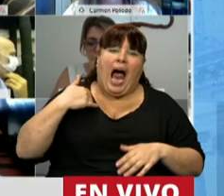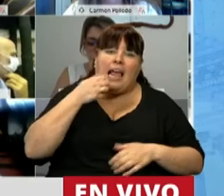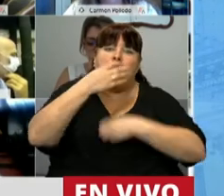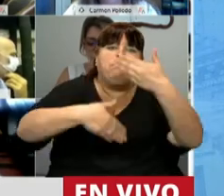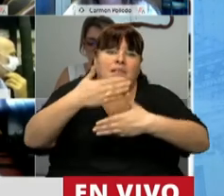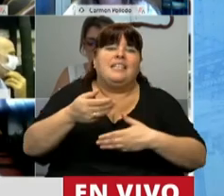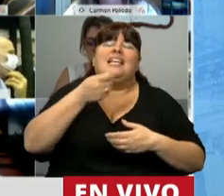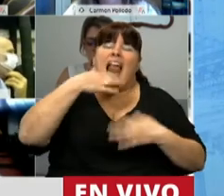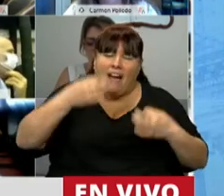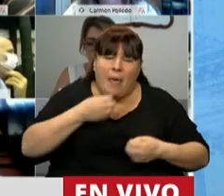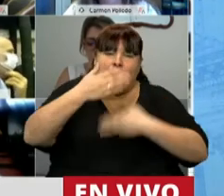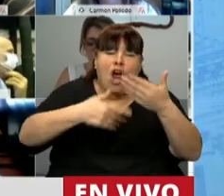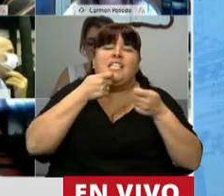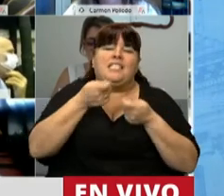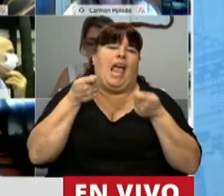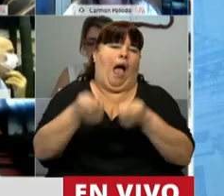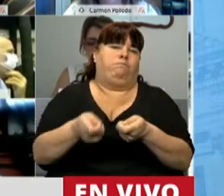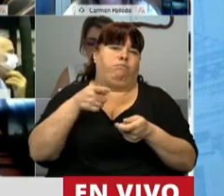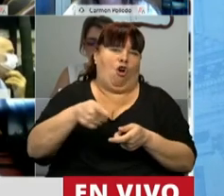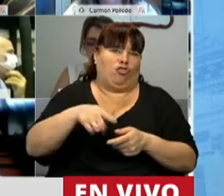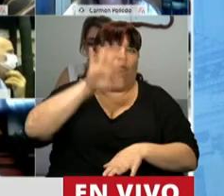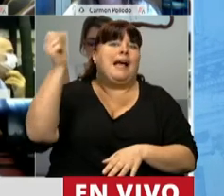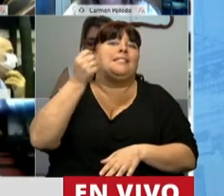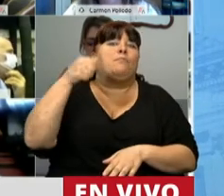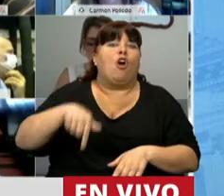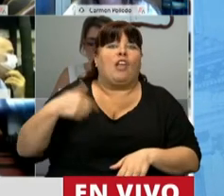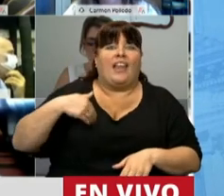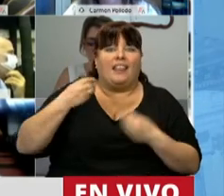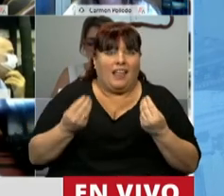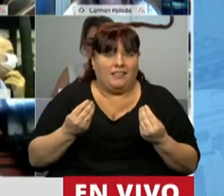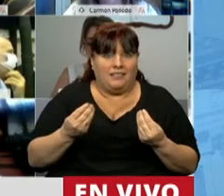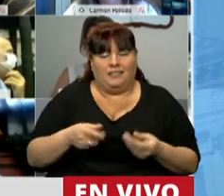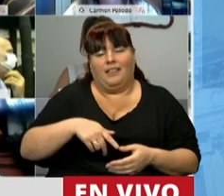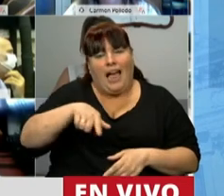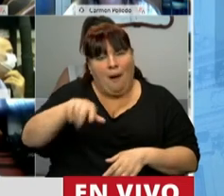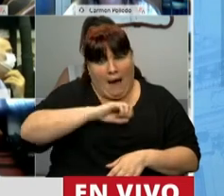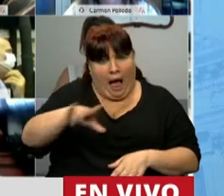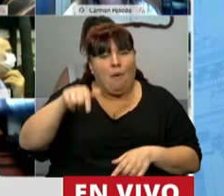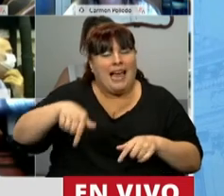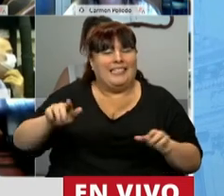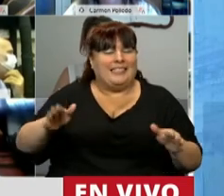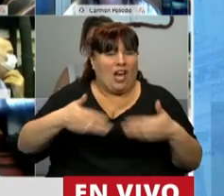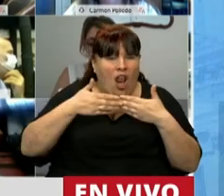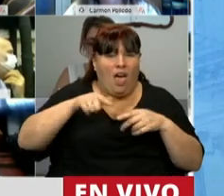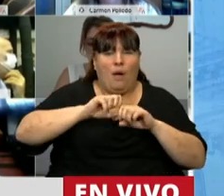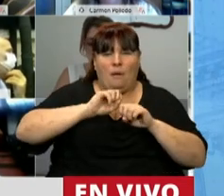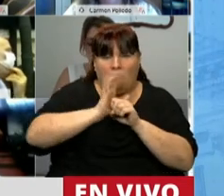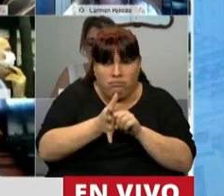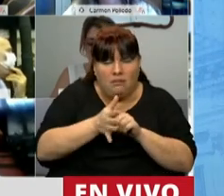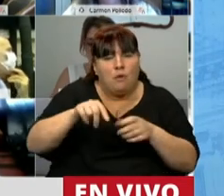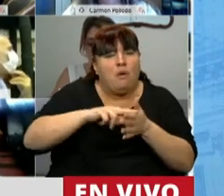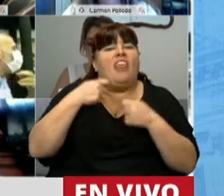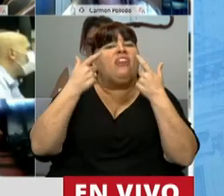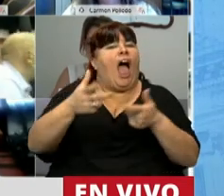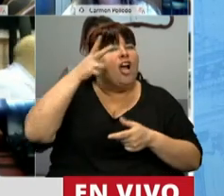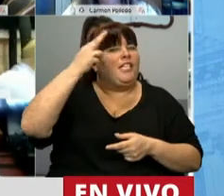grande realmente si acompañamos al sector más importante que tiene nuestro país y que en esta pandemia y en esta crisis aportó